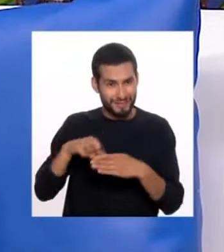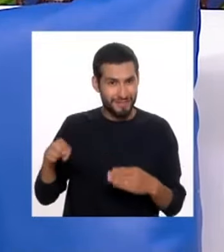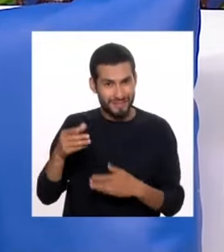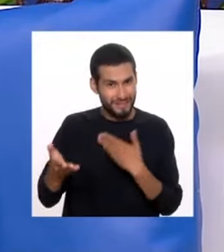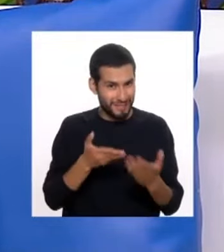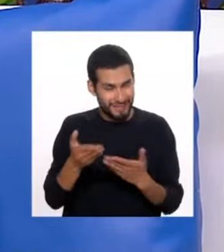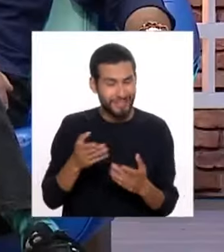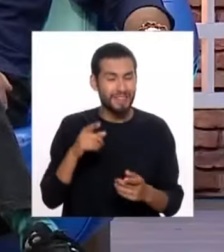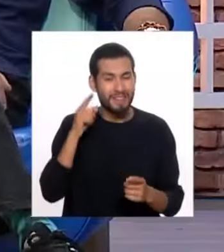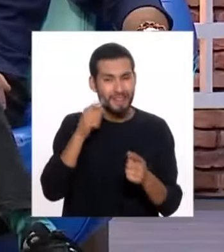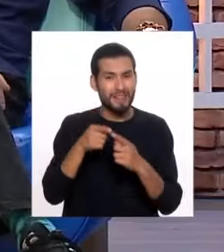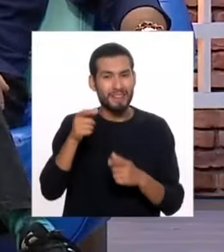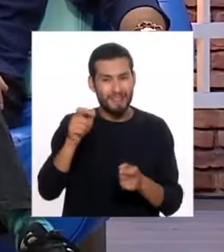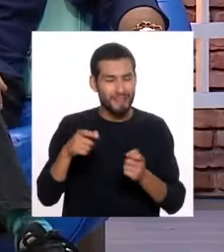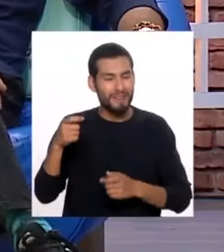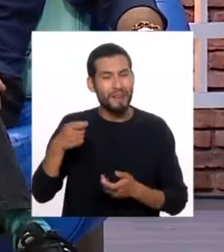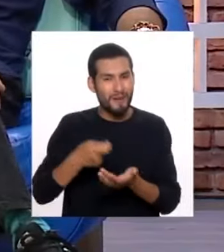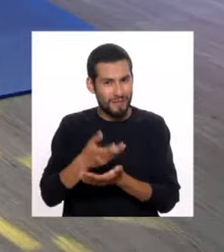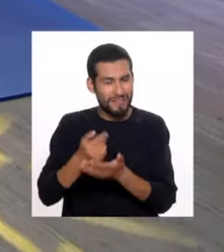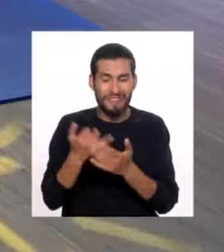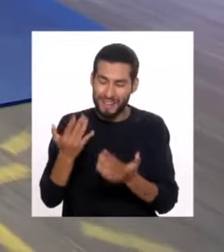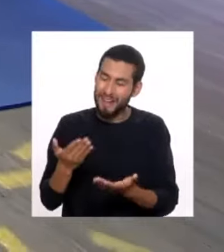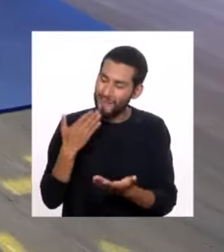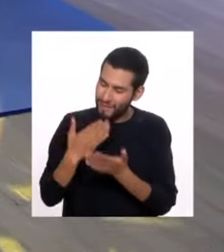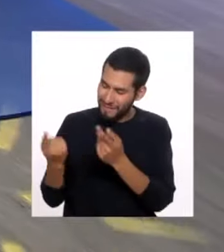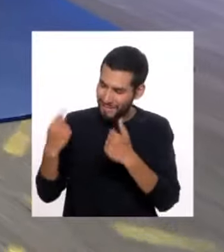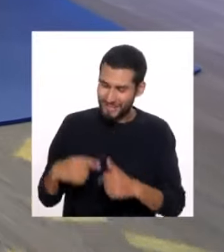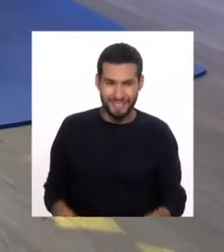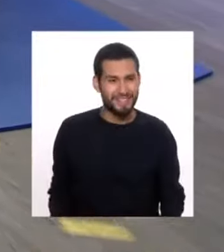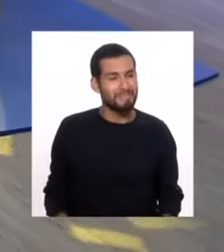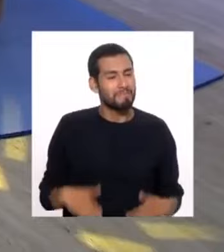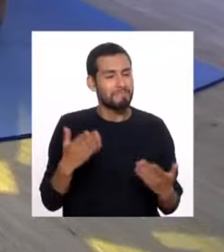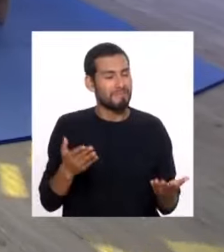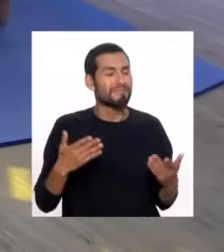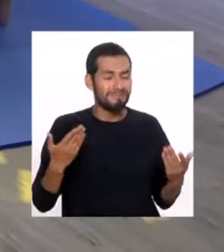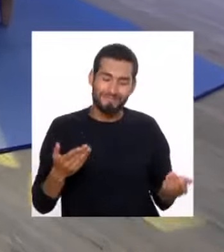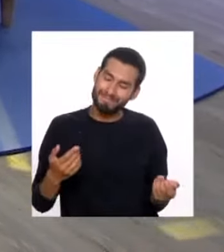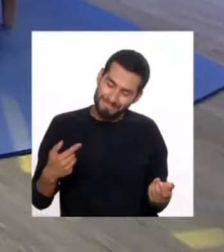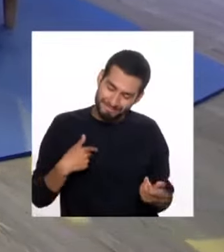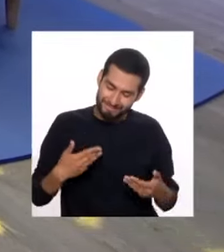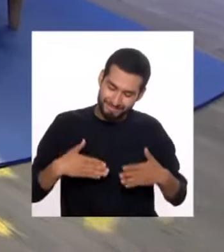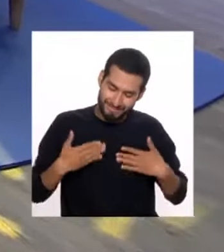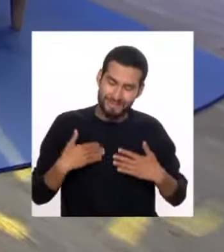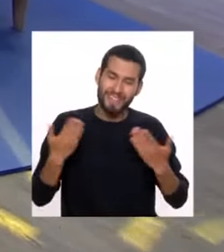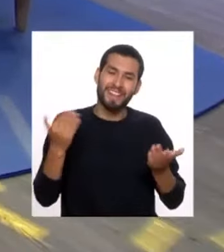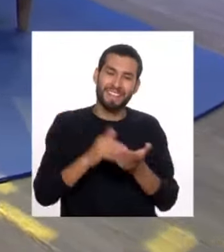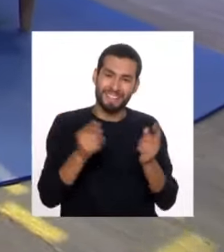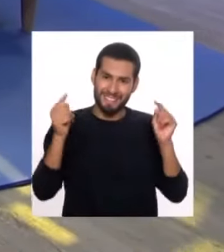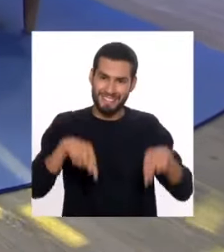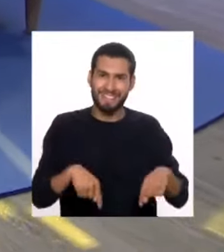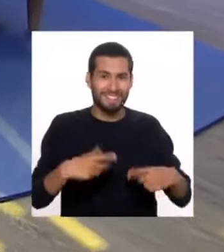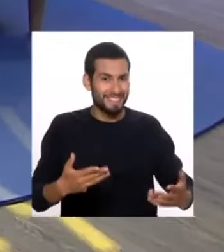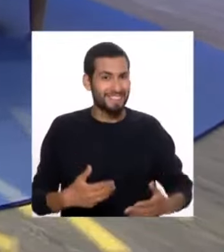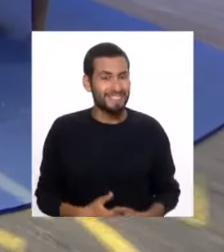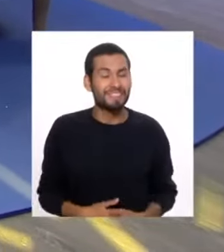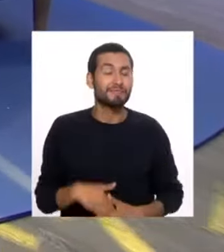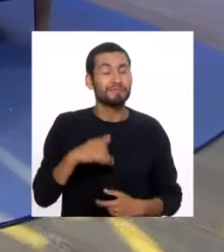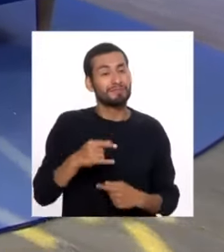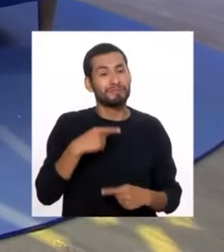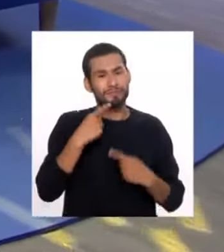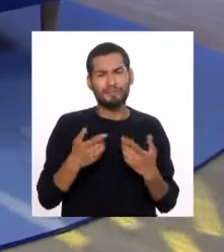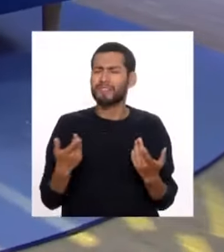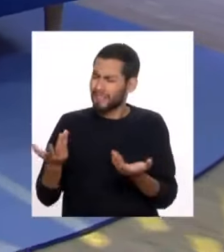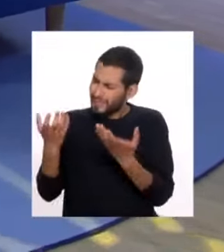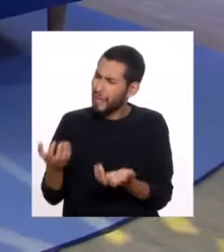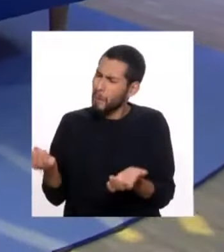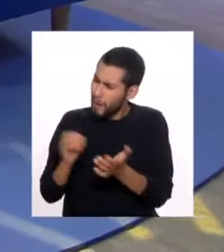servicio al contribuyente de la Sunat. Oscar, qué bueno verte nuevamente. ¿Qué tal, Fátima? ¿Qué tal, Christopher? Igualito. honor estar nuevamente con ustedes y hablamos. A veces